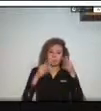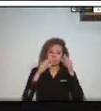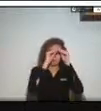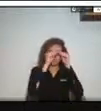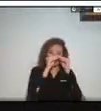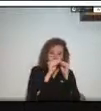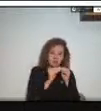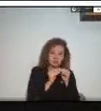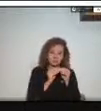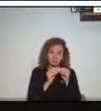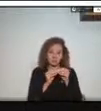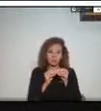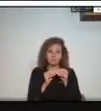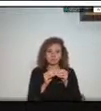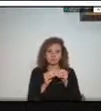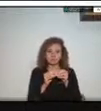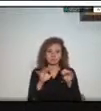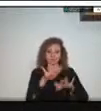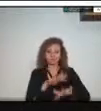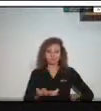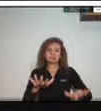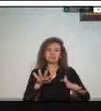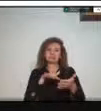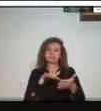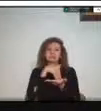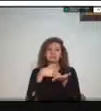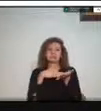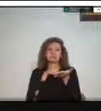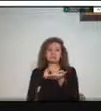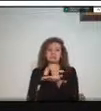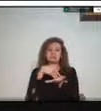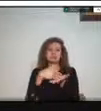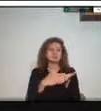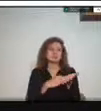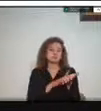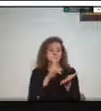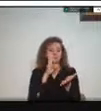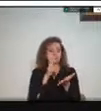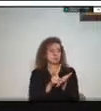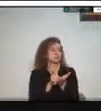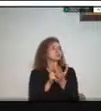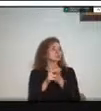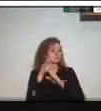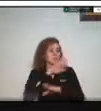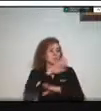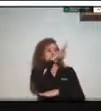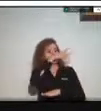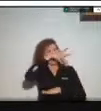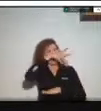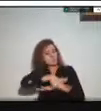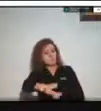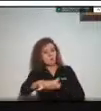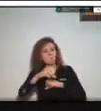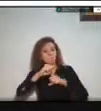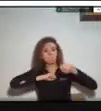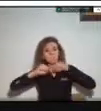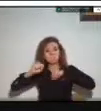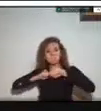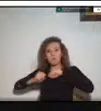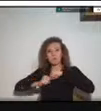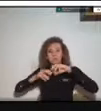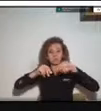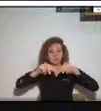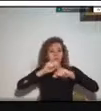unos terrenos bastante inestables y pues tenemos varios deslizamientos o movimientos en masa activos